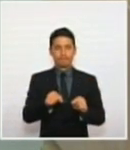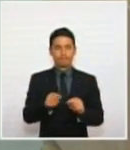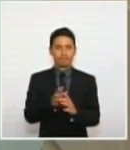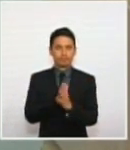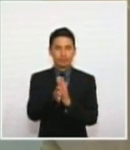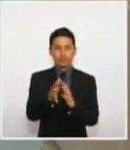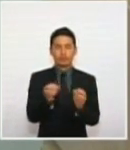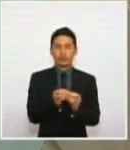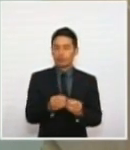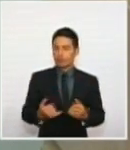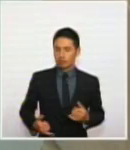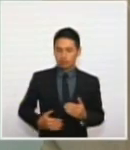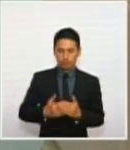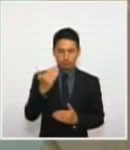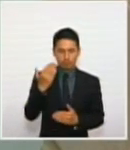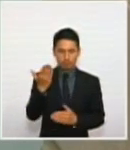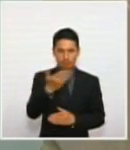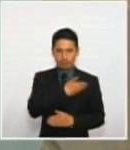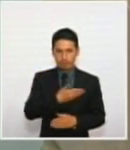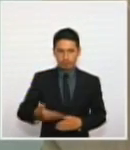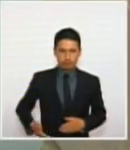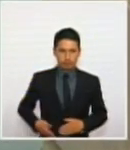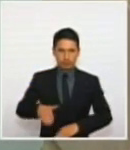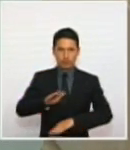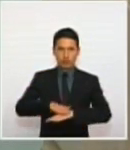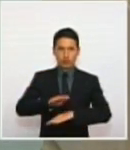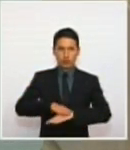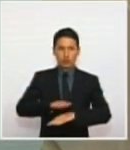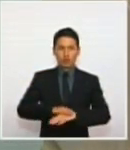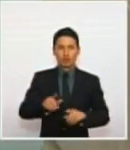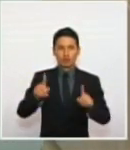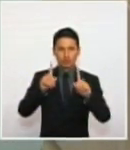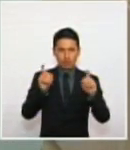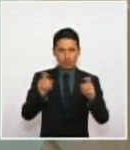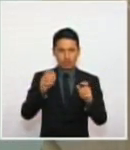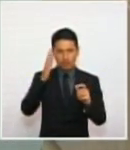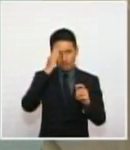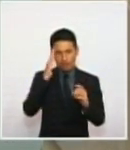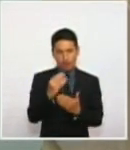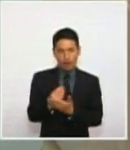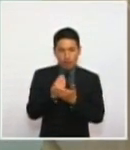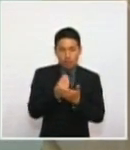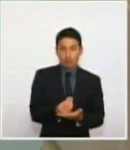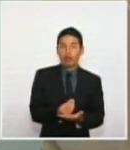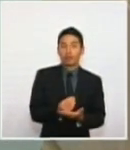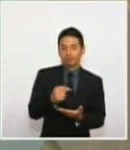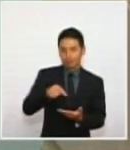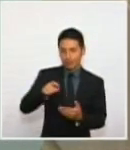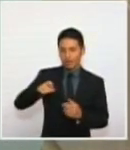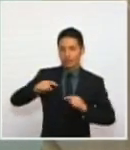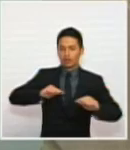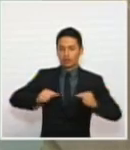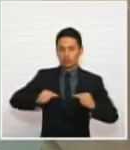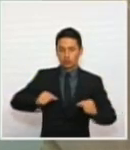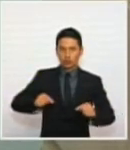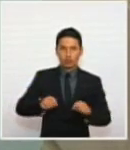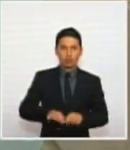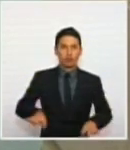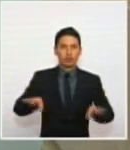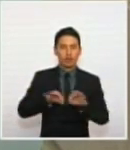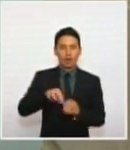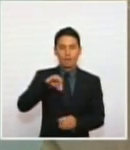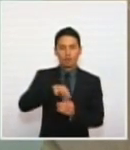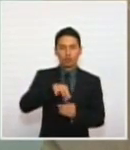y desde ya le solicito, señor presidente, en el marco de las mayores garantías que debe tener esta discusión, que se dé una